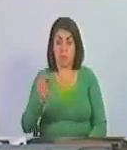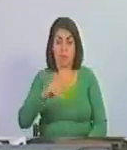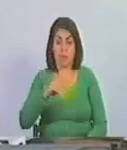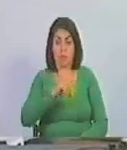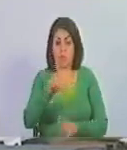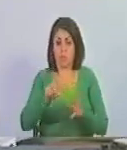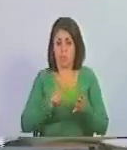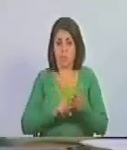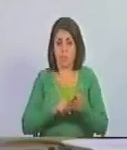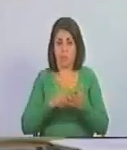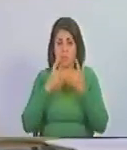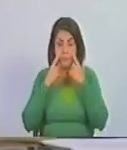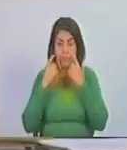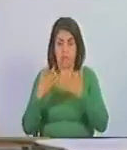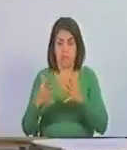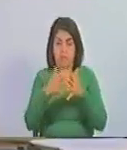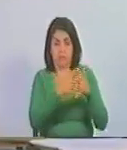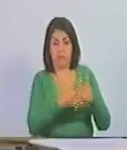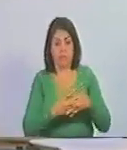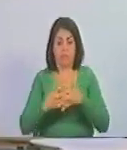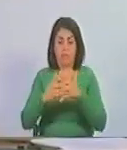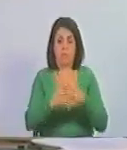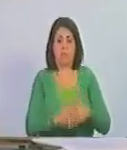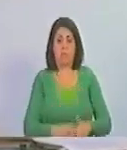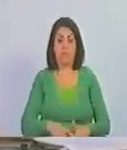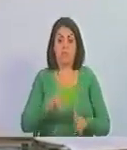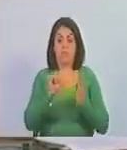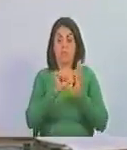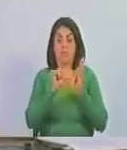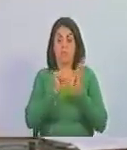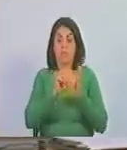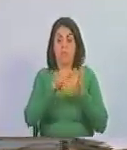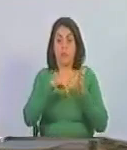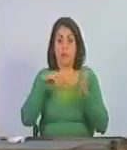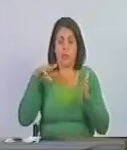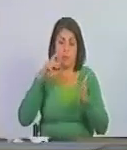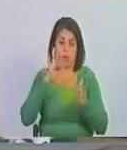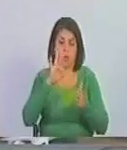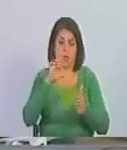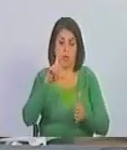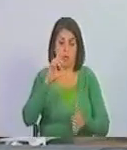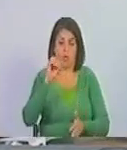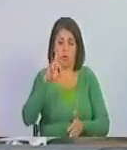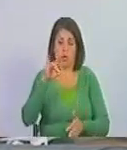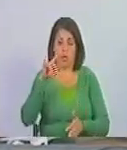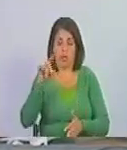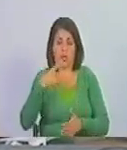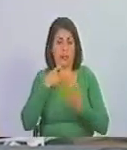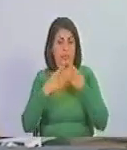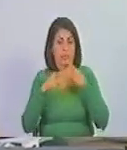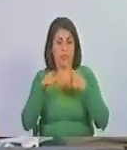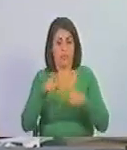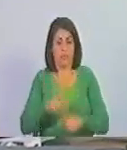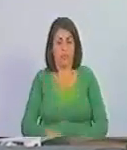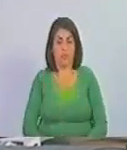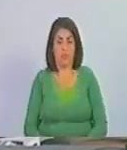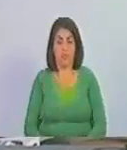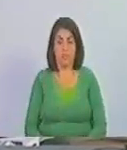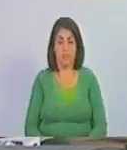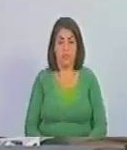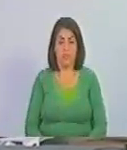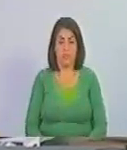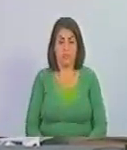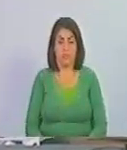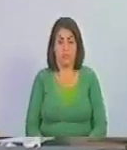compiscua en Estados Unidos en Florida y tuvo el descaro de decir